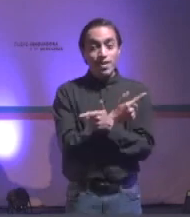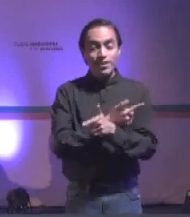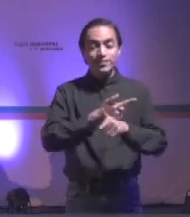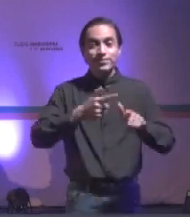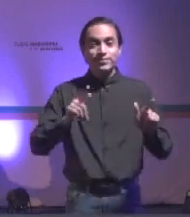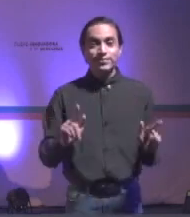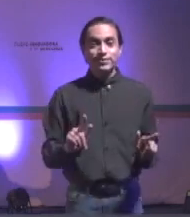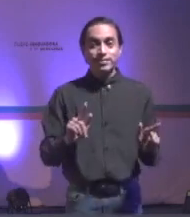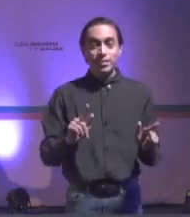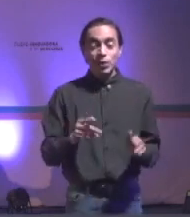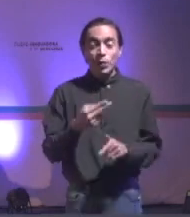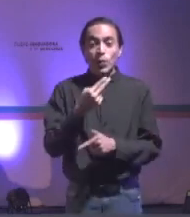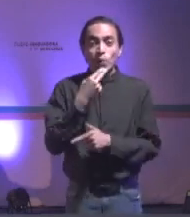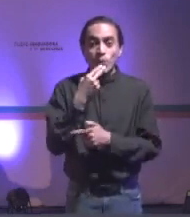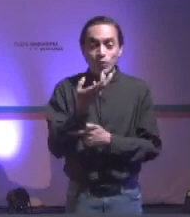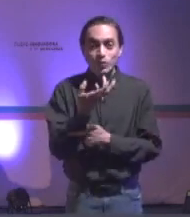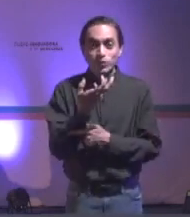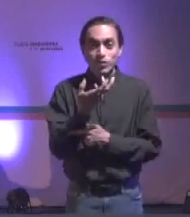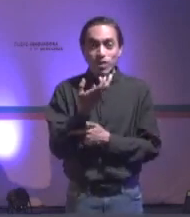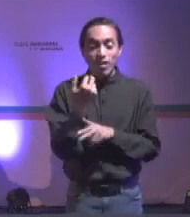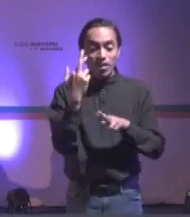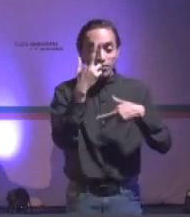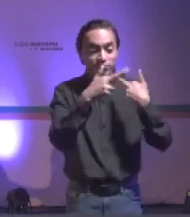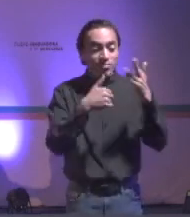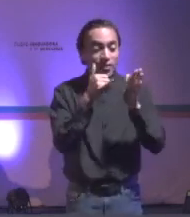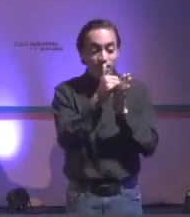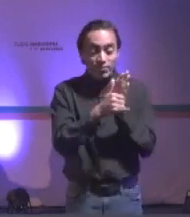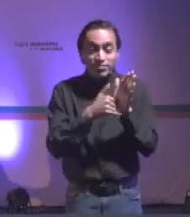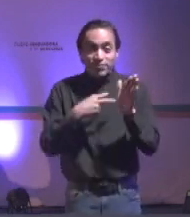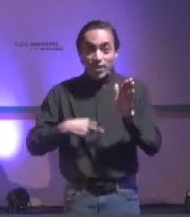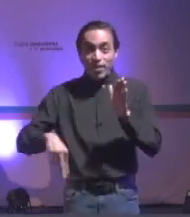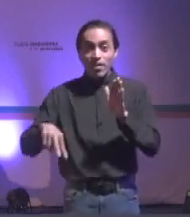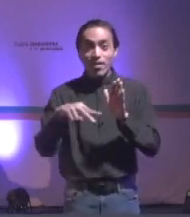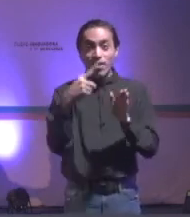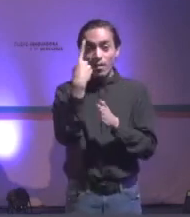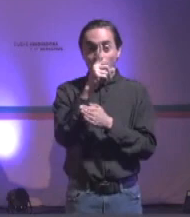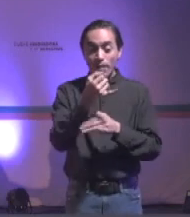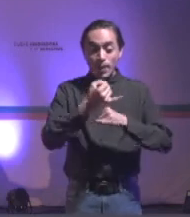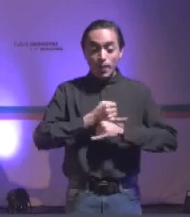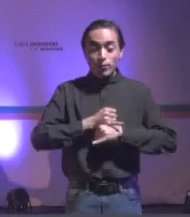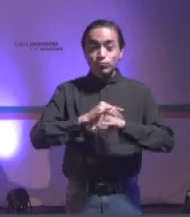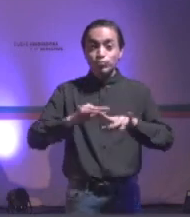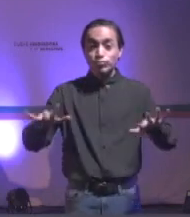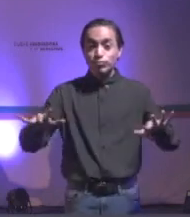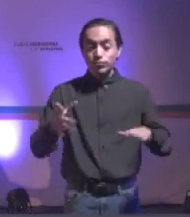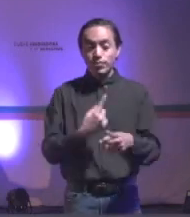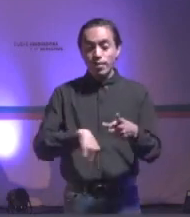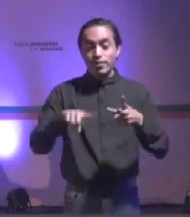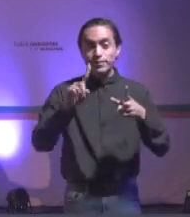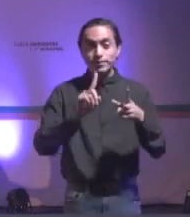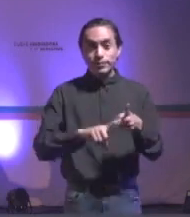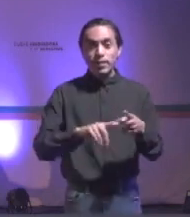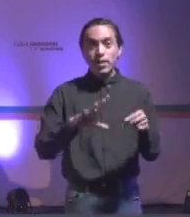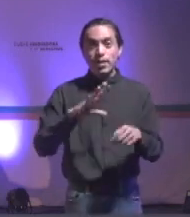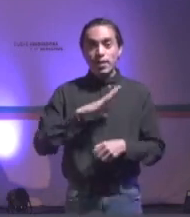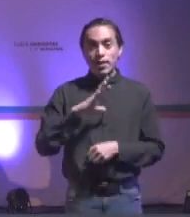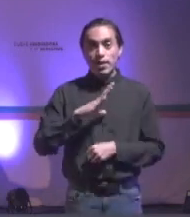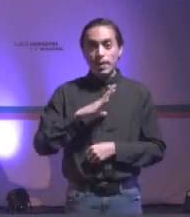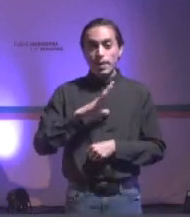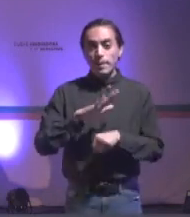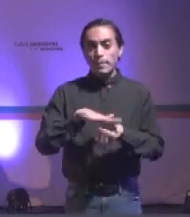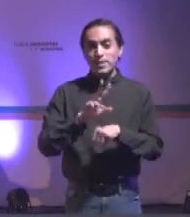venga. Úsenlo. Úsenlo para divulgar los contenidos. La otra cosa, tenemos más de